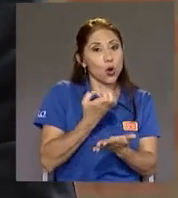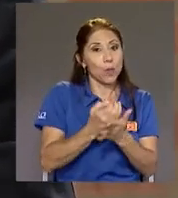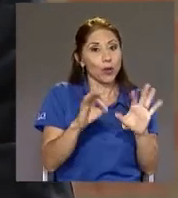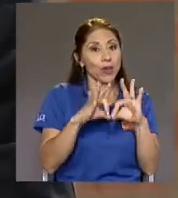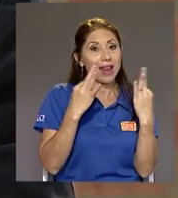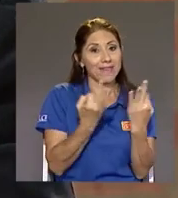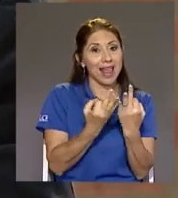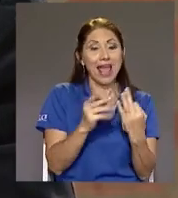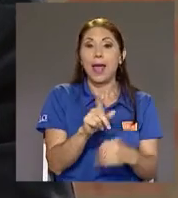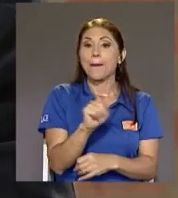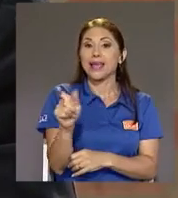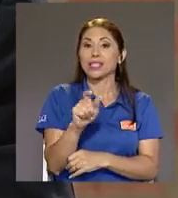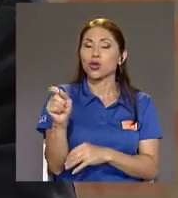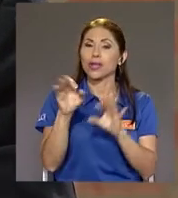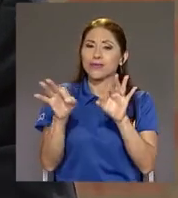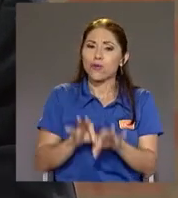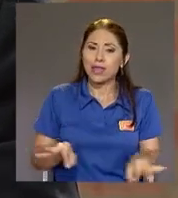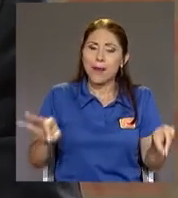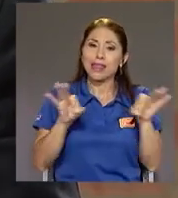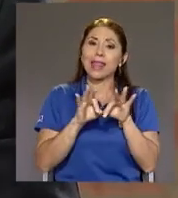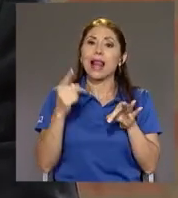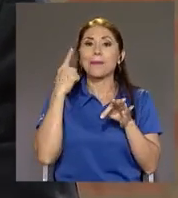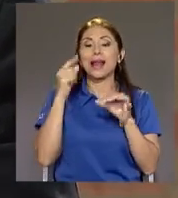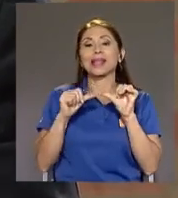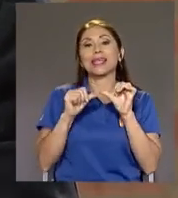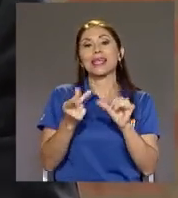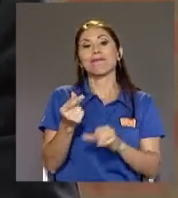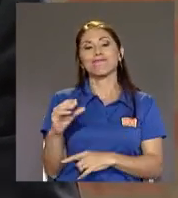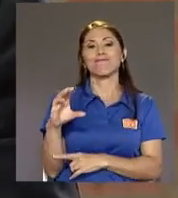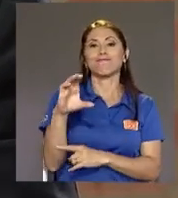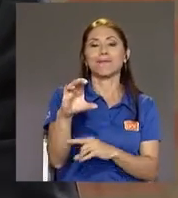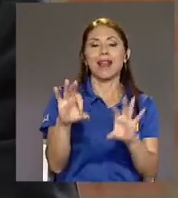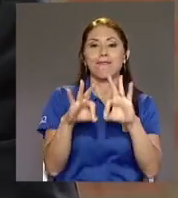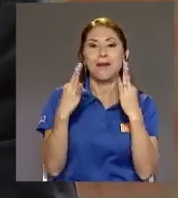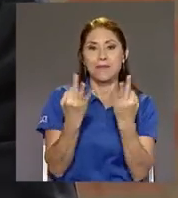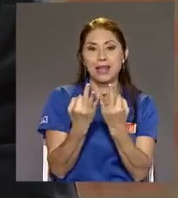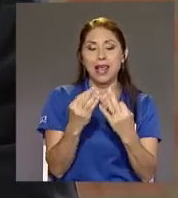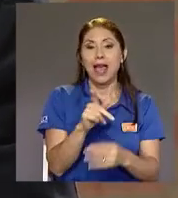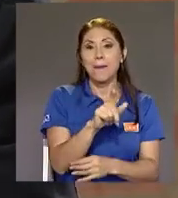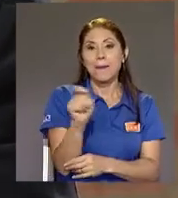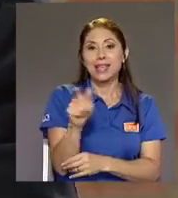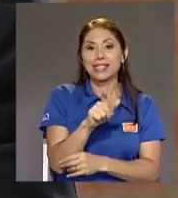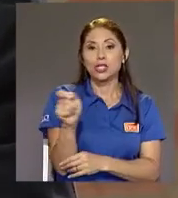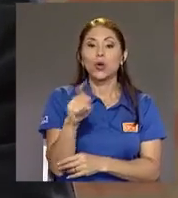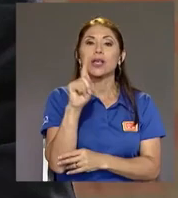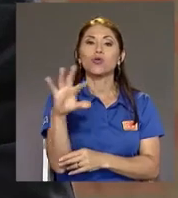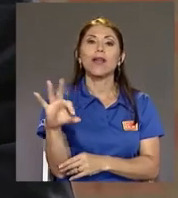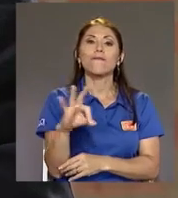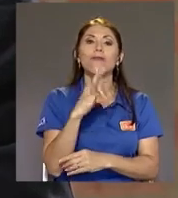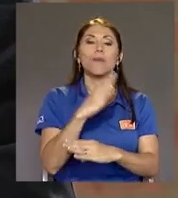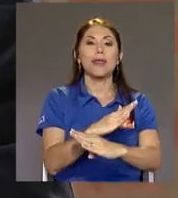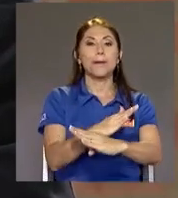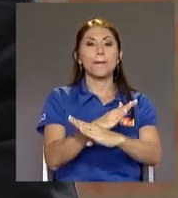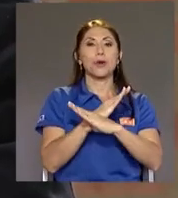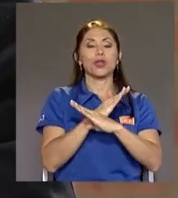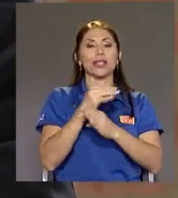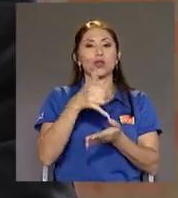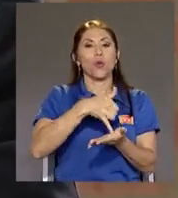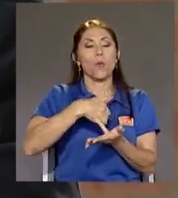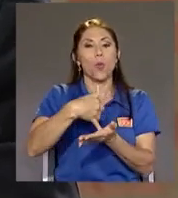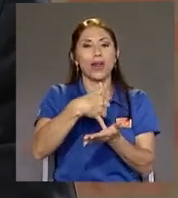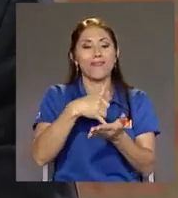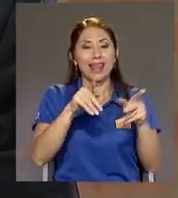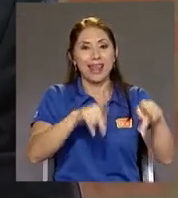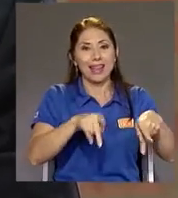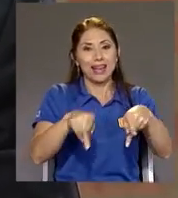soporte económico a la familia En otras palabras La pensión es un mecanismo de protección De la vulnerabilidad de las personas